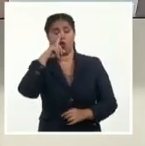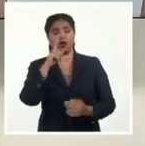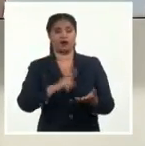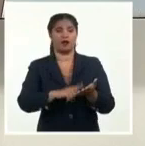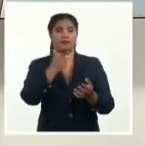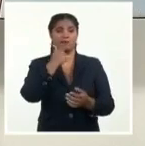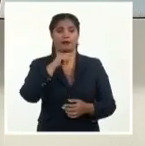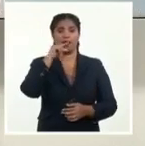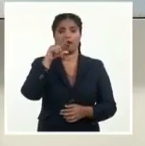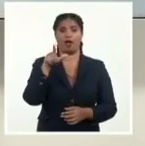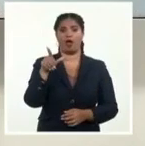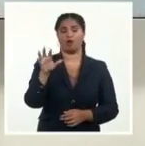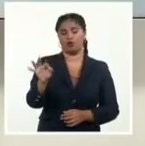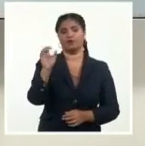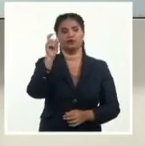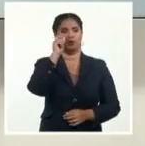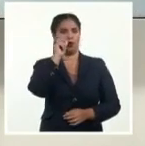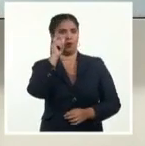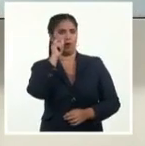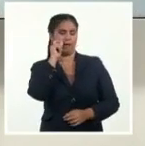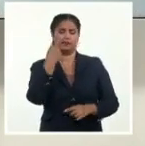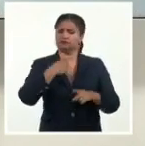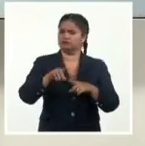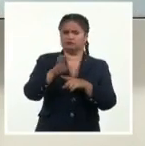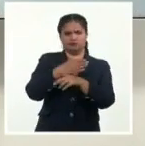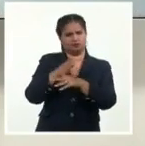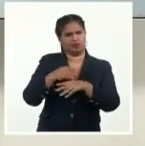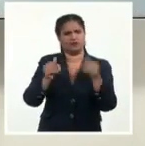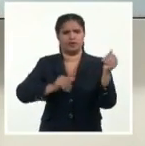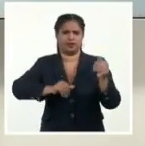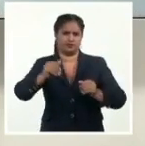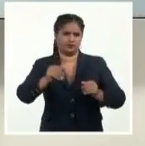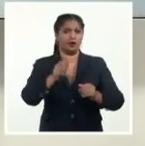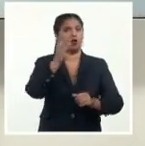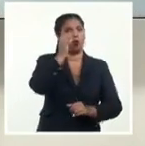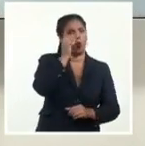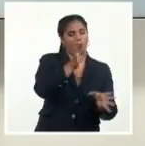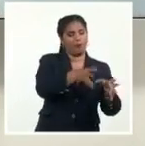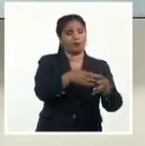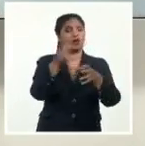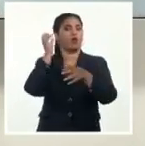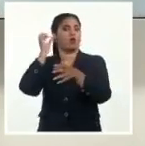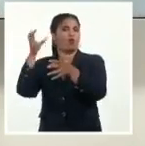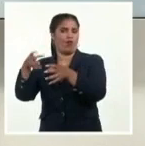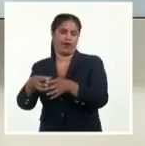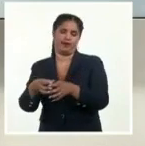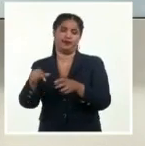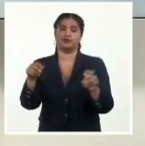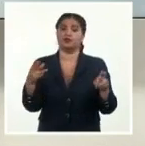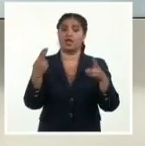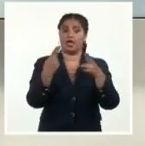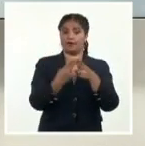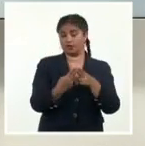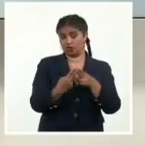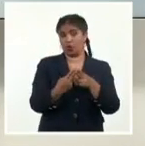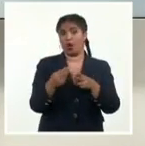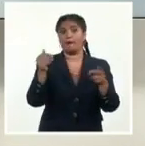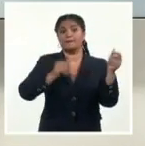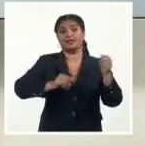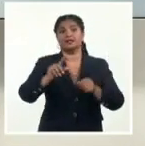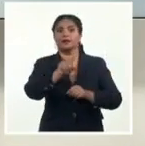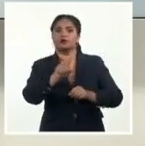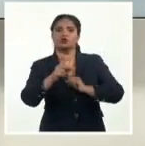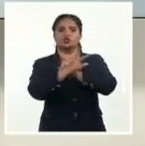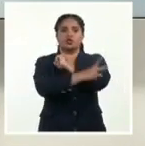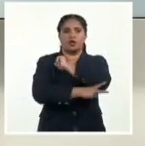Rojas, Sunel Lescano, Demis Pérez, así como Diana Leiva y Melisa Garlou. En este evento se dan cita 11 naciones, entre las